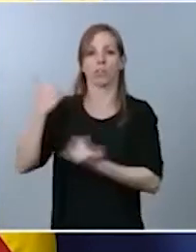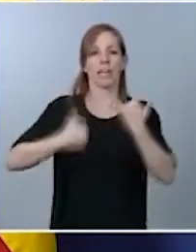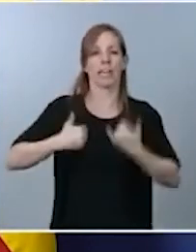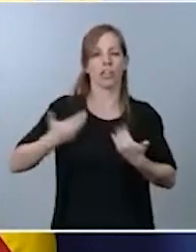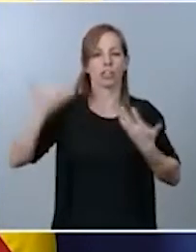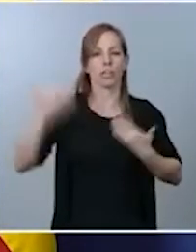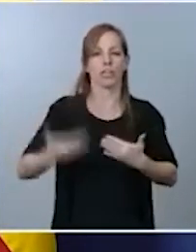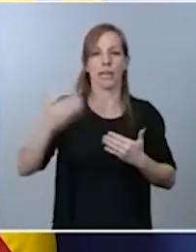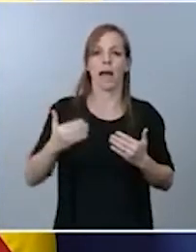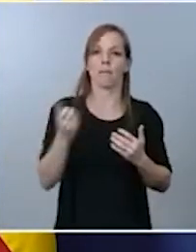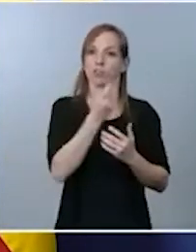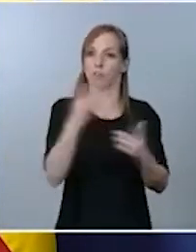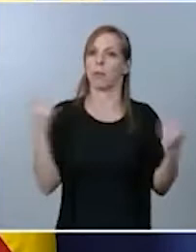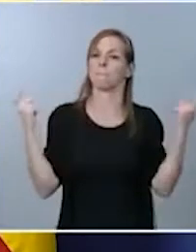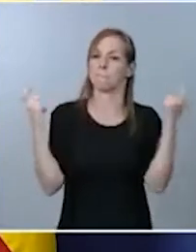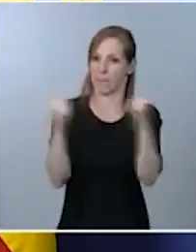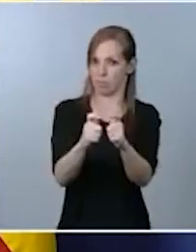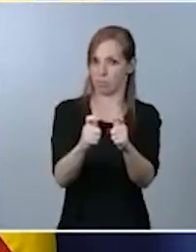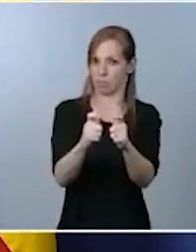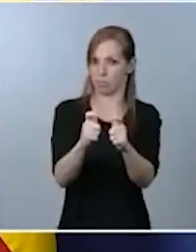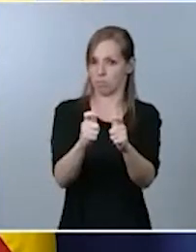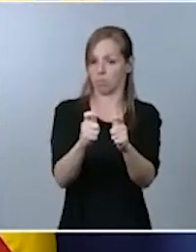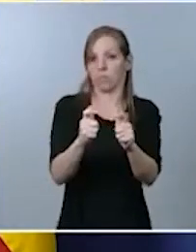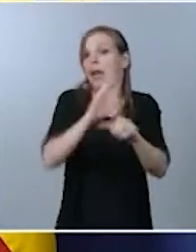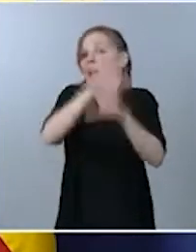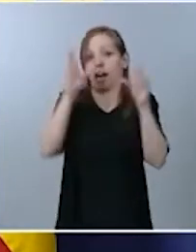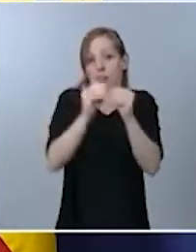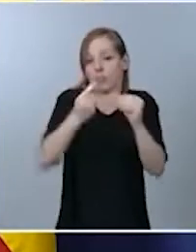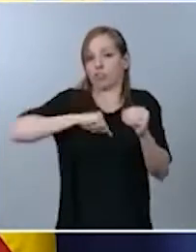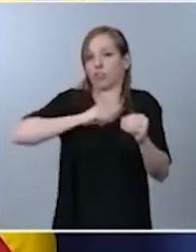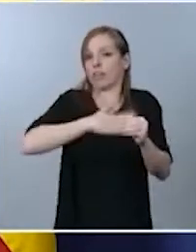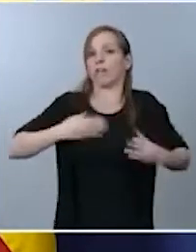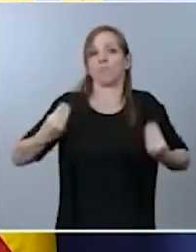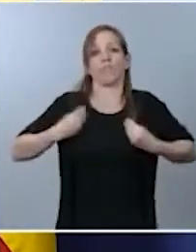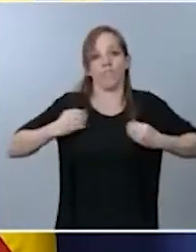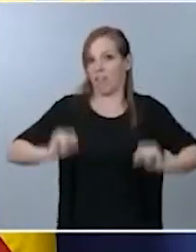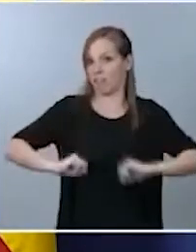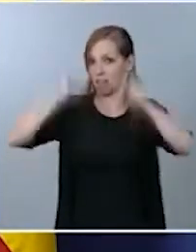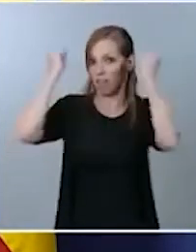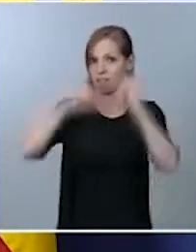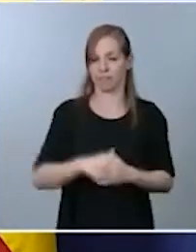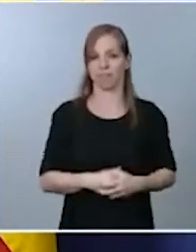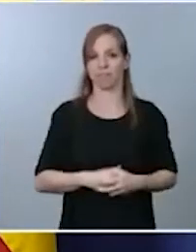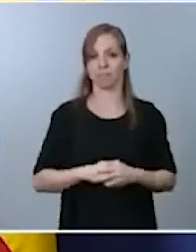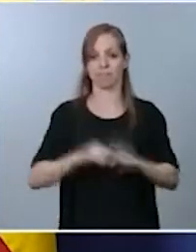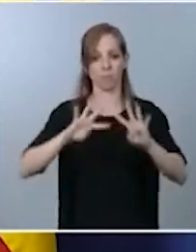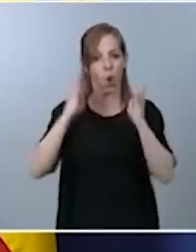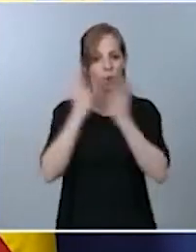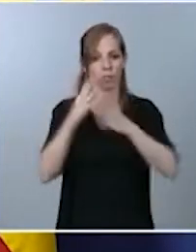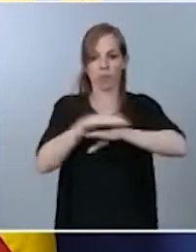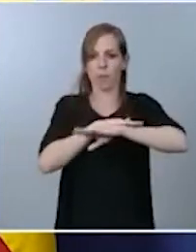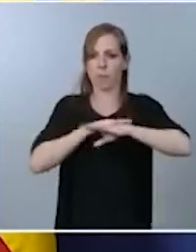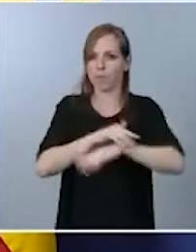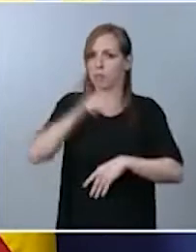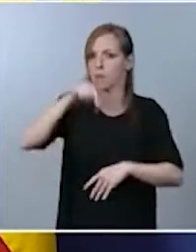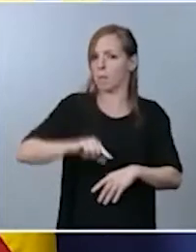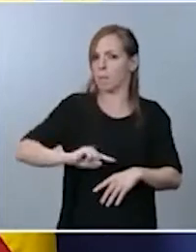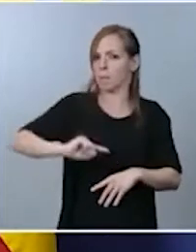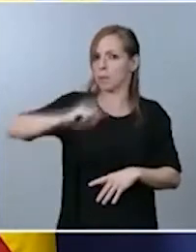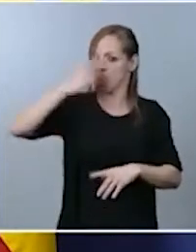En resumen, salvar vidas. En primer lugar, el Consejo de Ministros ha aprobado en primera vuelta un